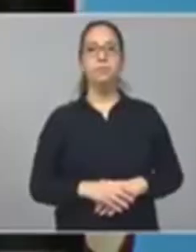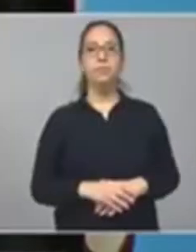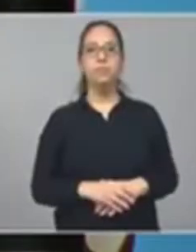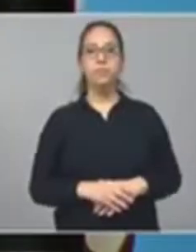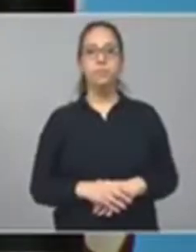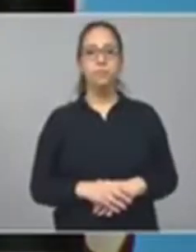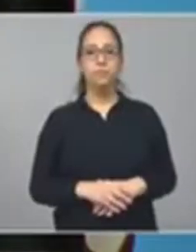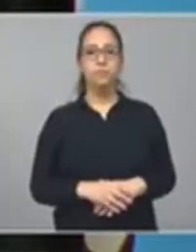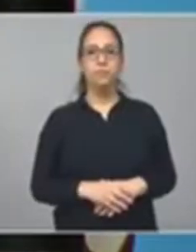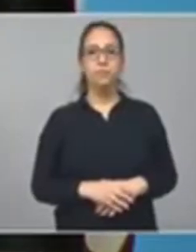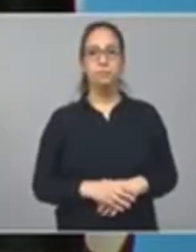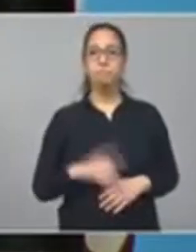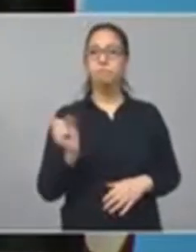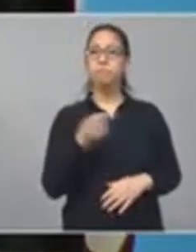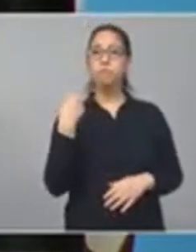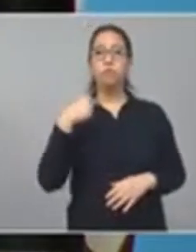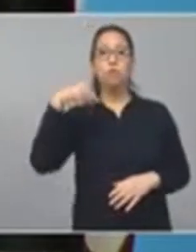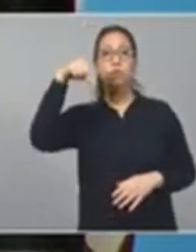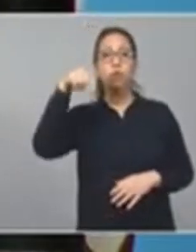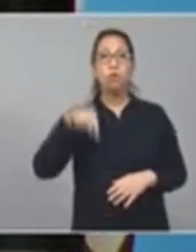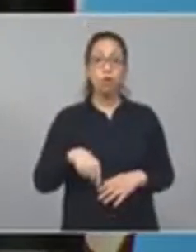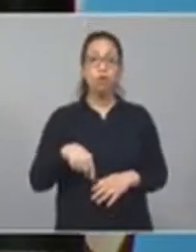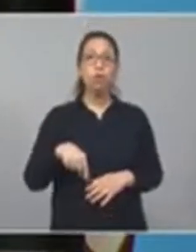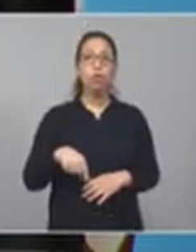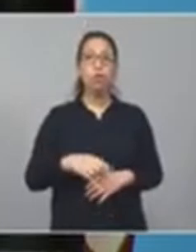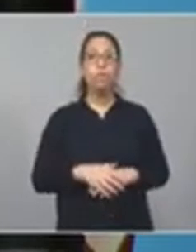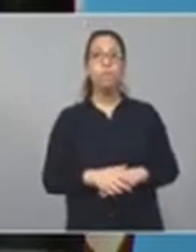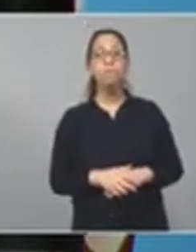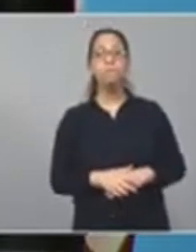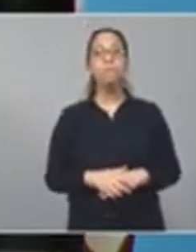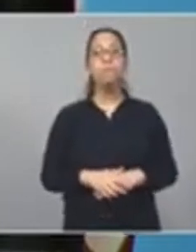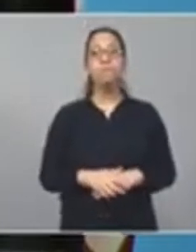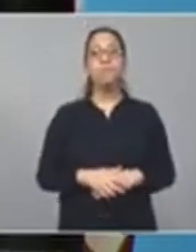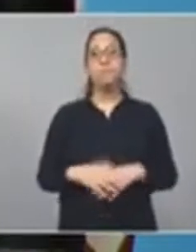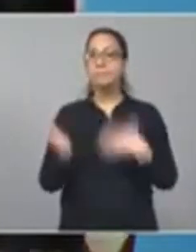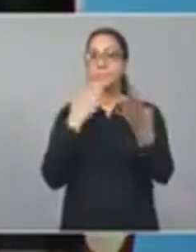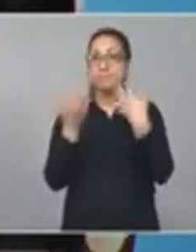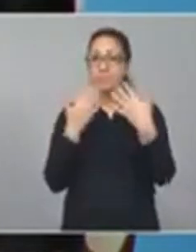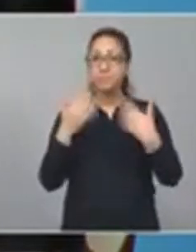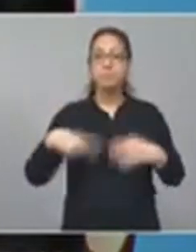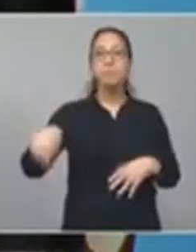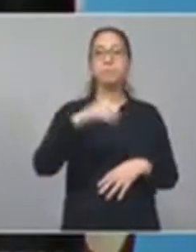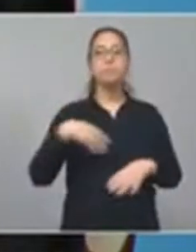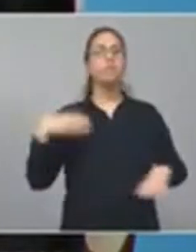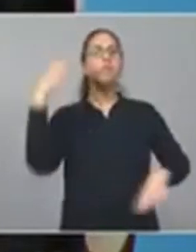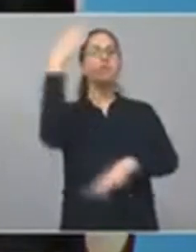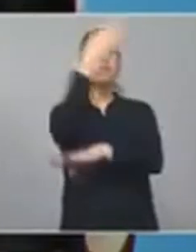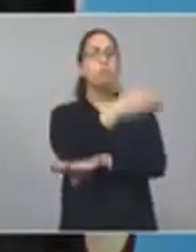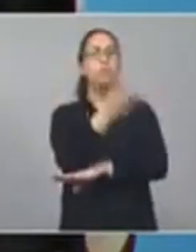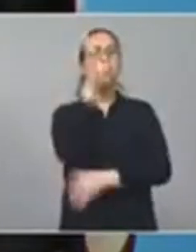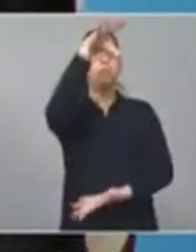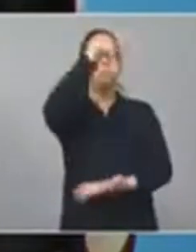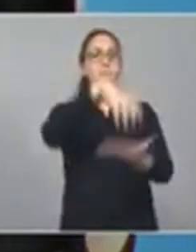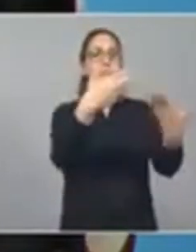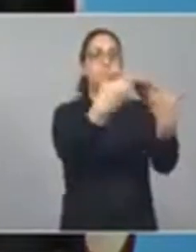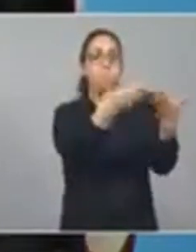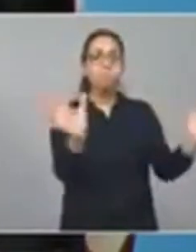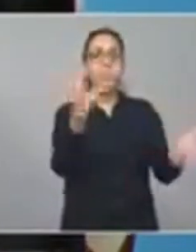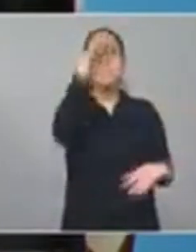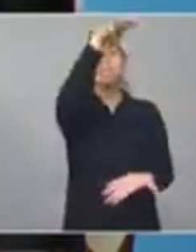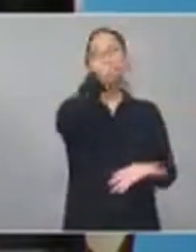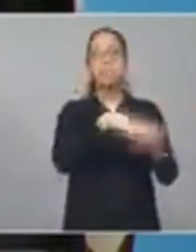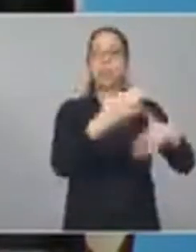Y estuvimos hoy, acá quería llegar, inaugurando un centro de desarrollo